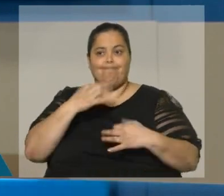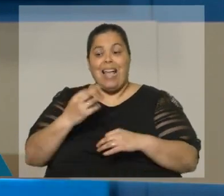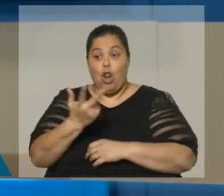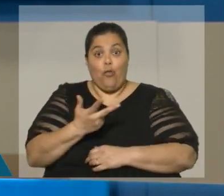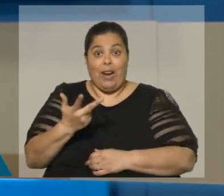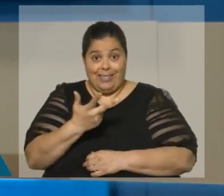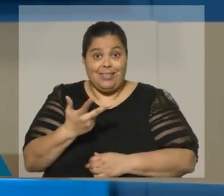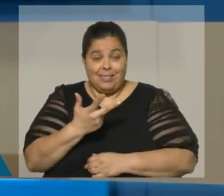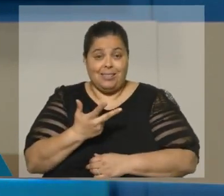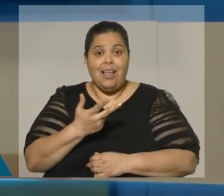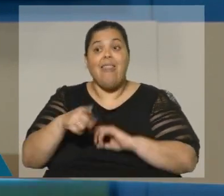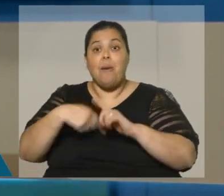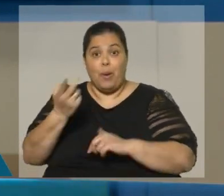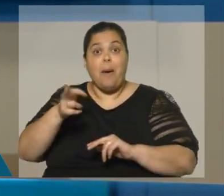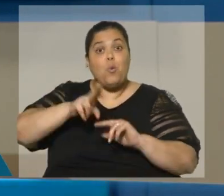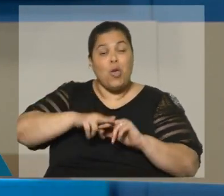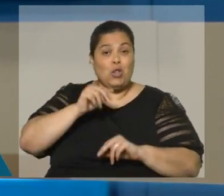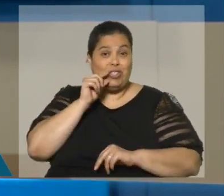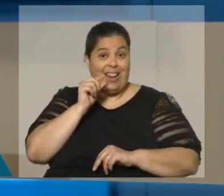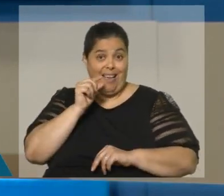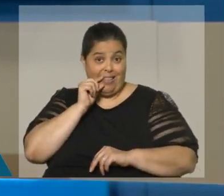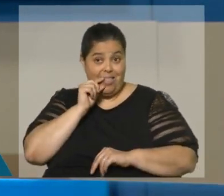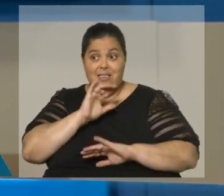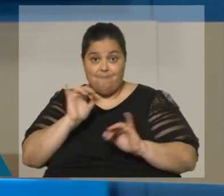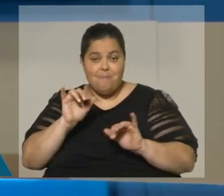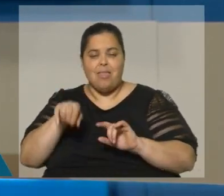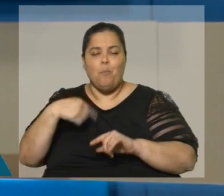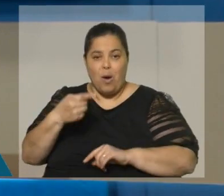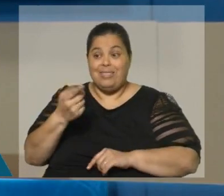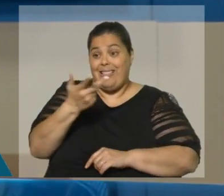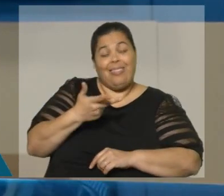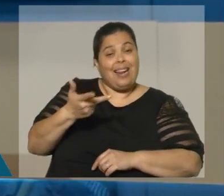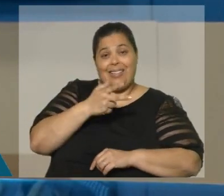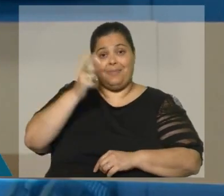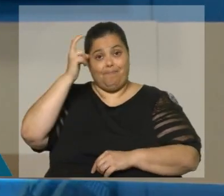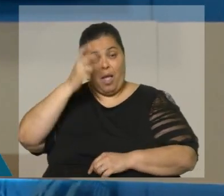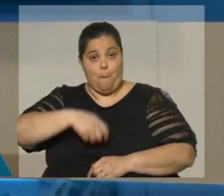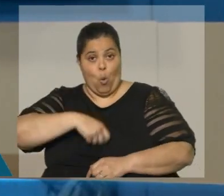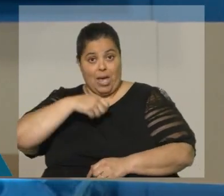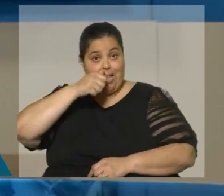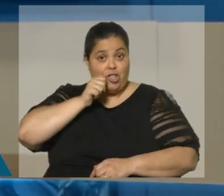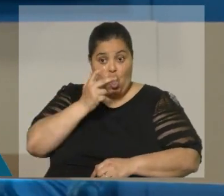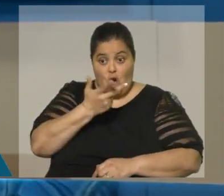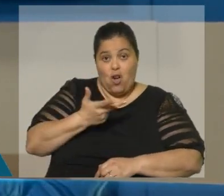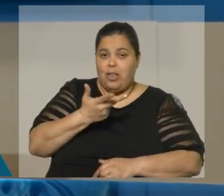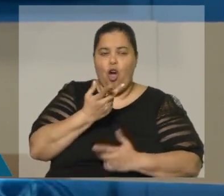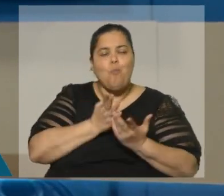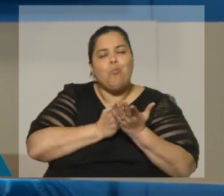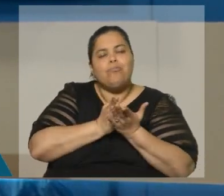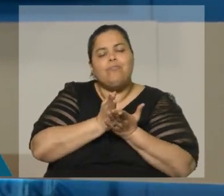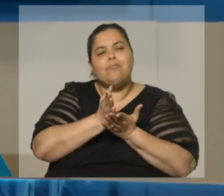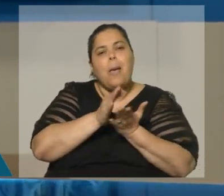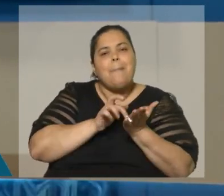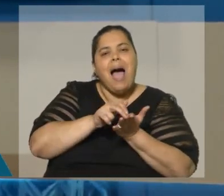después de la muerte del general Líder Sereñi, marcaron, de alguna manera, el ritmo, el paso del Frente Amplio. Y